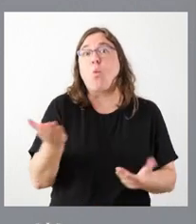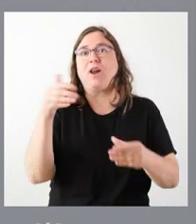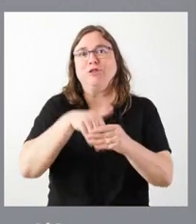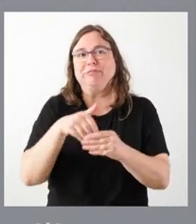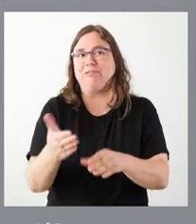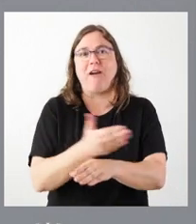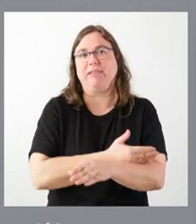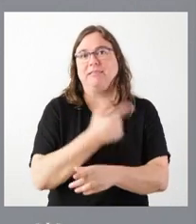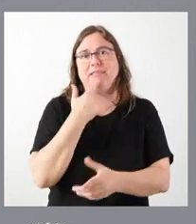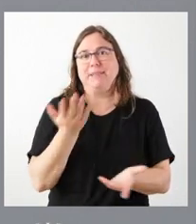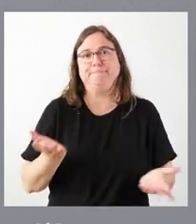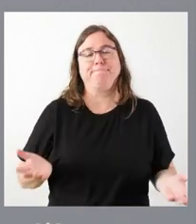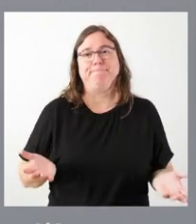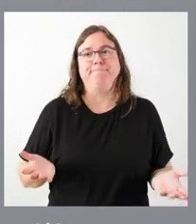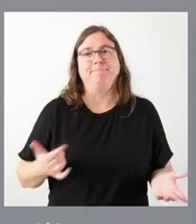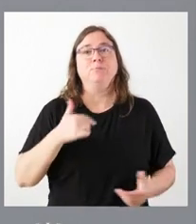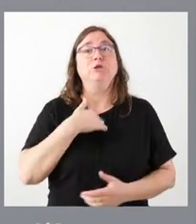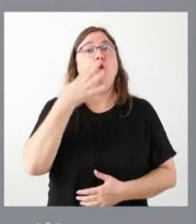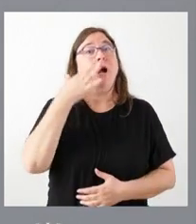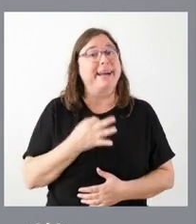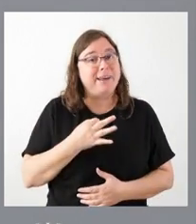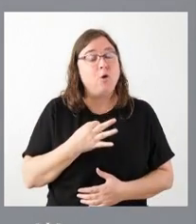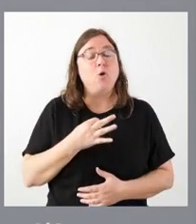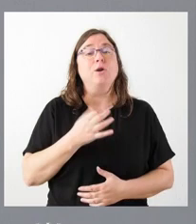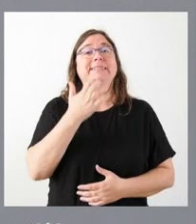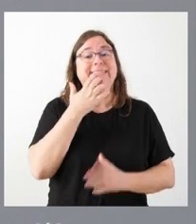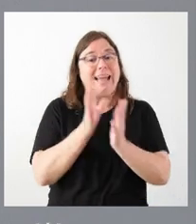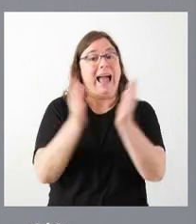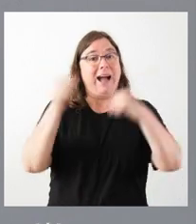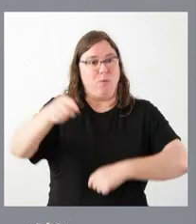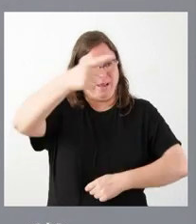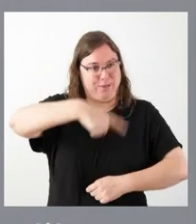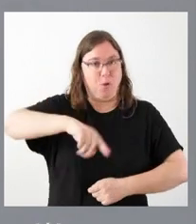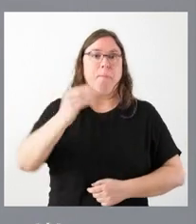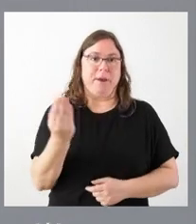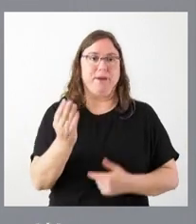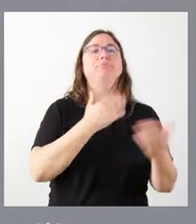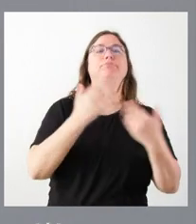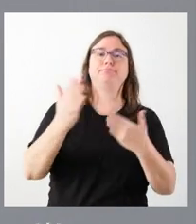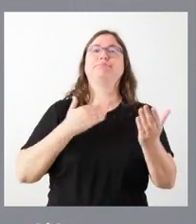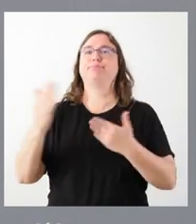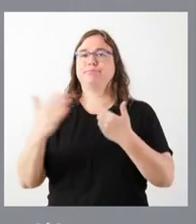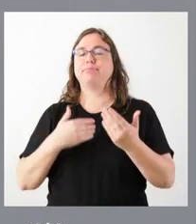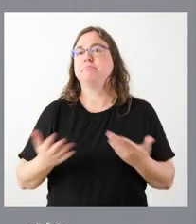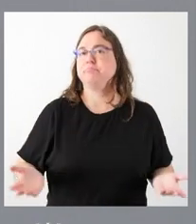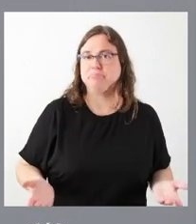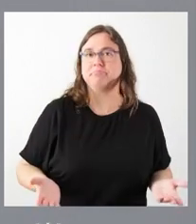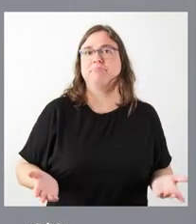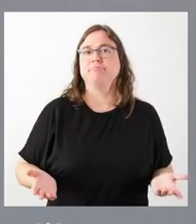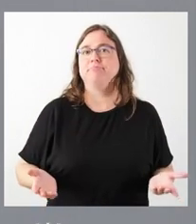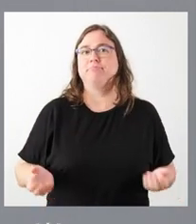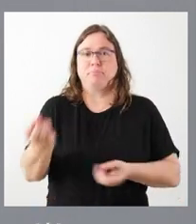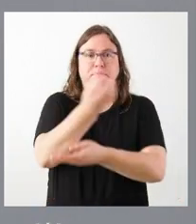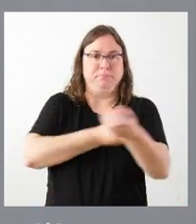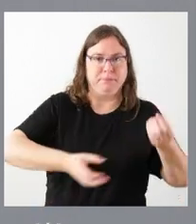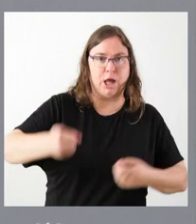del acuerdo. Yo creo que lo positivo es que, si son acuerdos entre varias partes, dejemos a las partes que dialoguen, que hablan, que intercambien